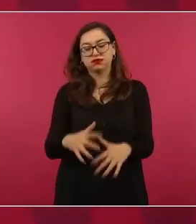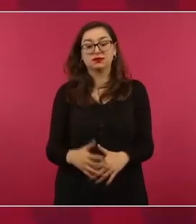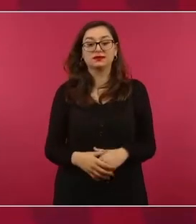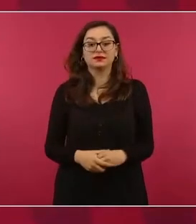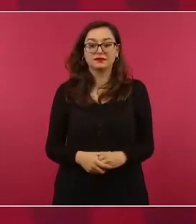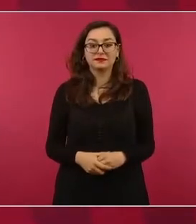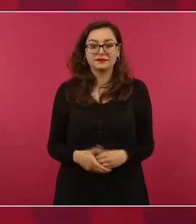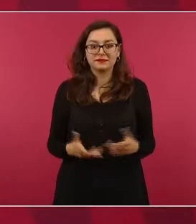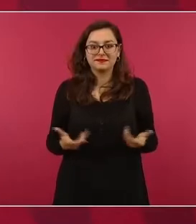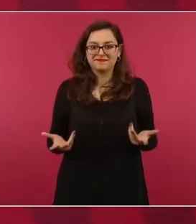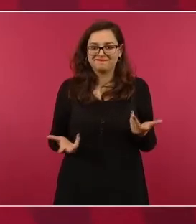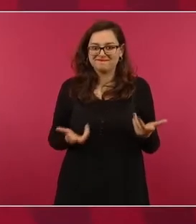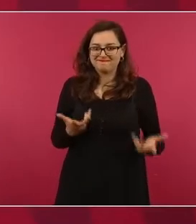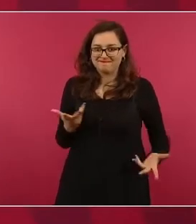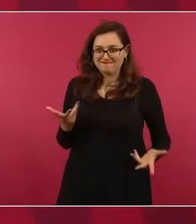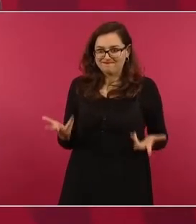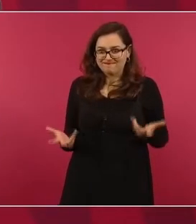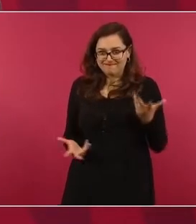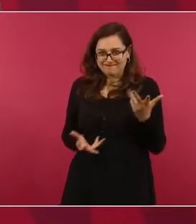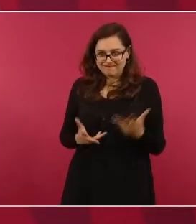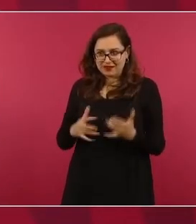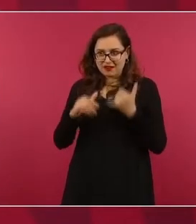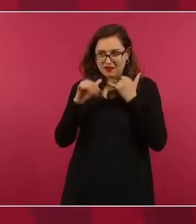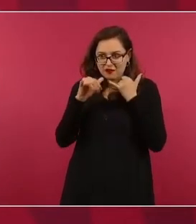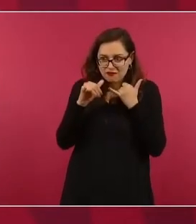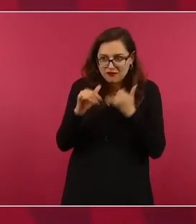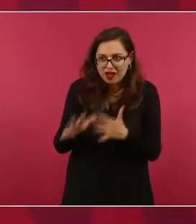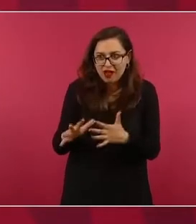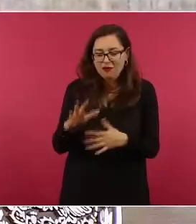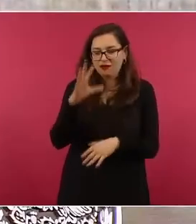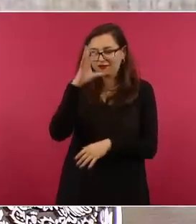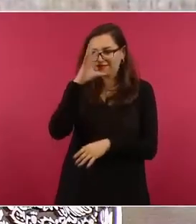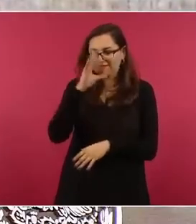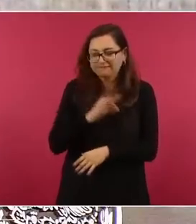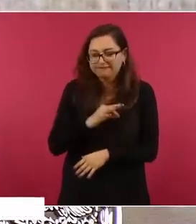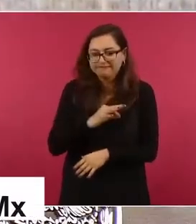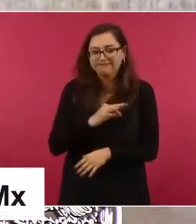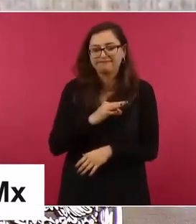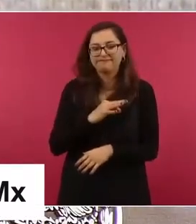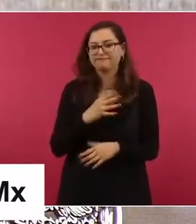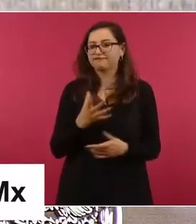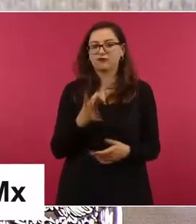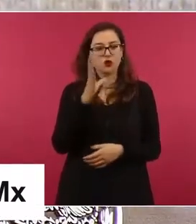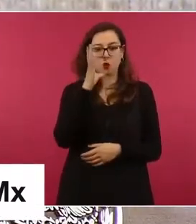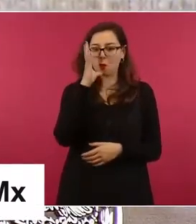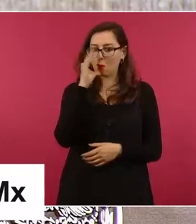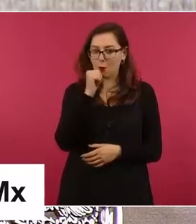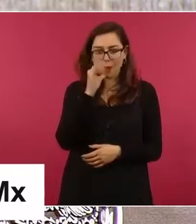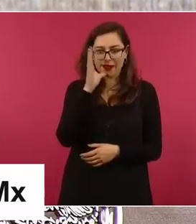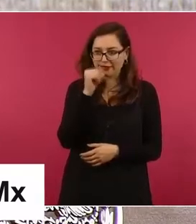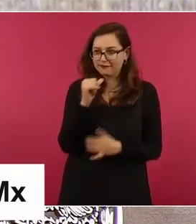porque el pueblo es mucha pieza, el pueblo de Tamaulipas,